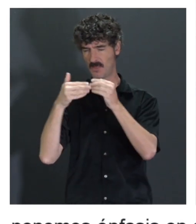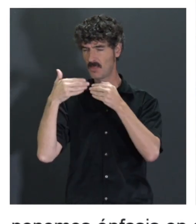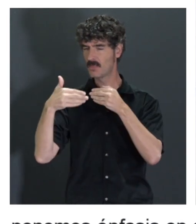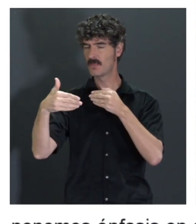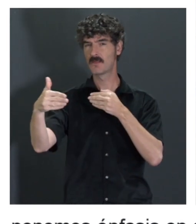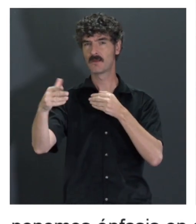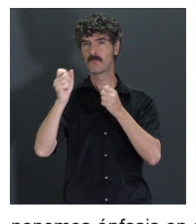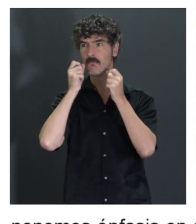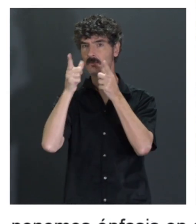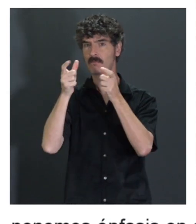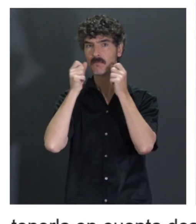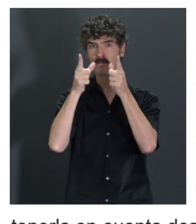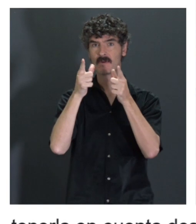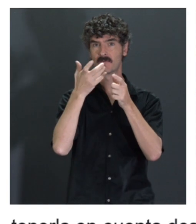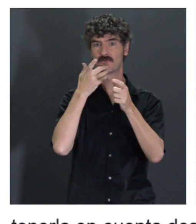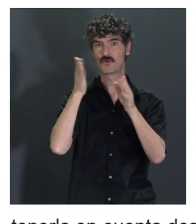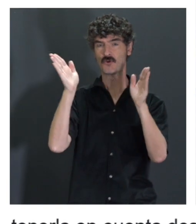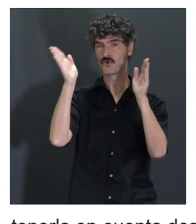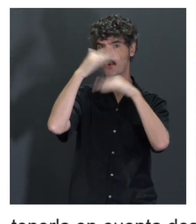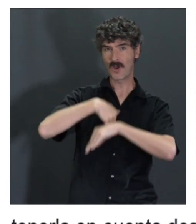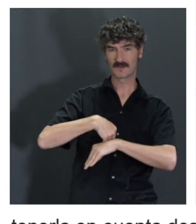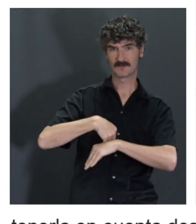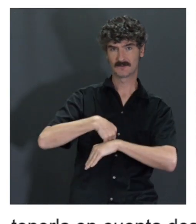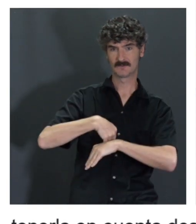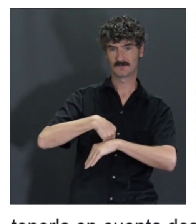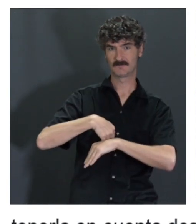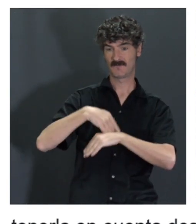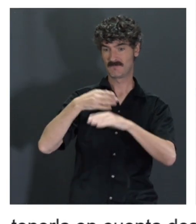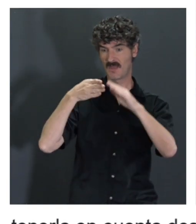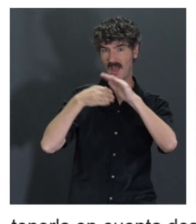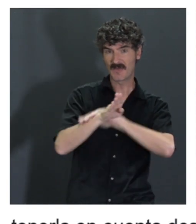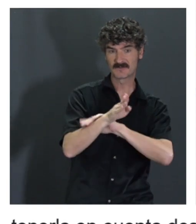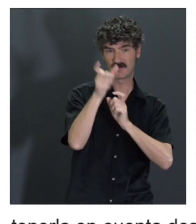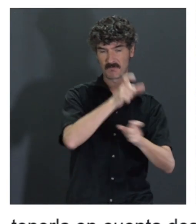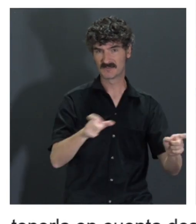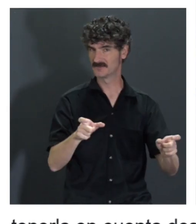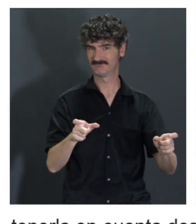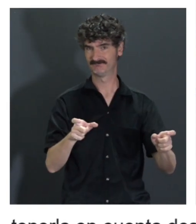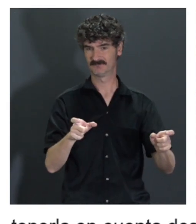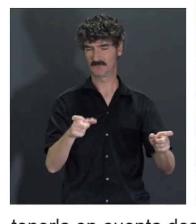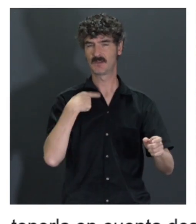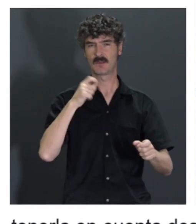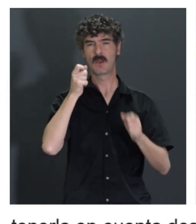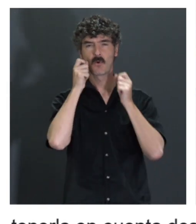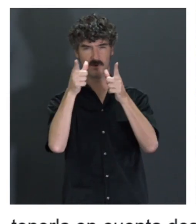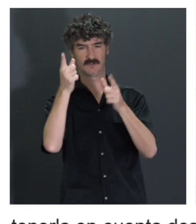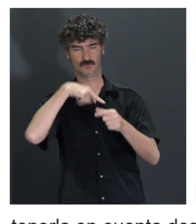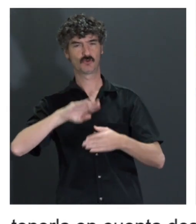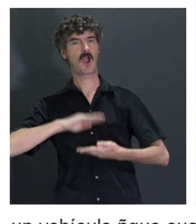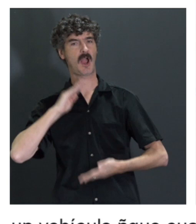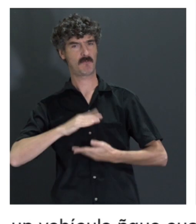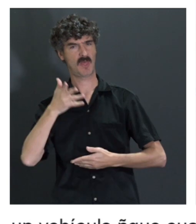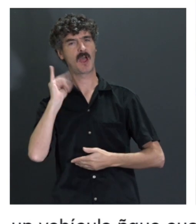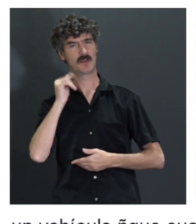de que, uy, es que la interfaz no es accesible para este tipo de público. No, hay que tenerlo en cuenta ya desde el principio para ser capaces